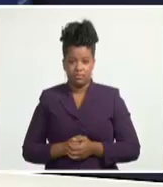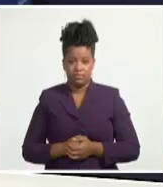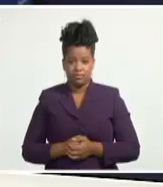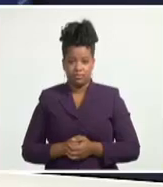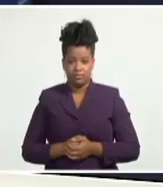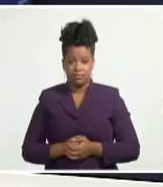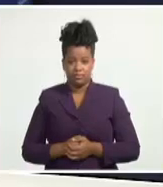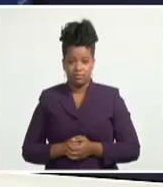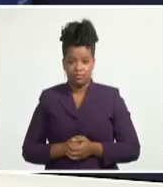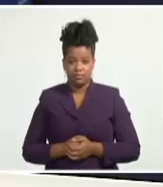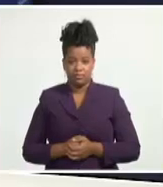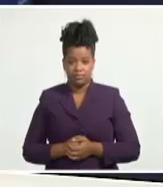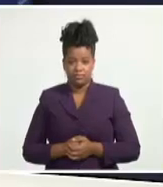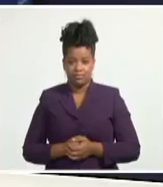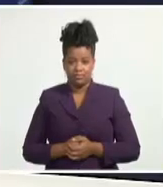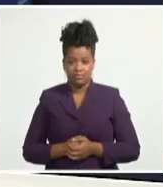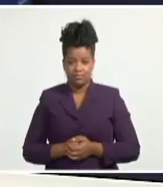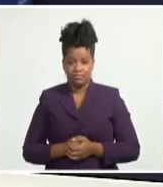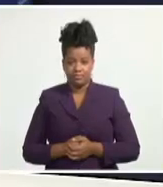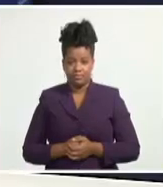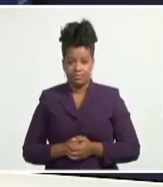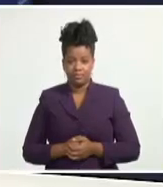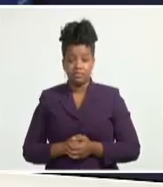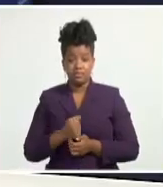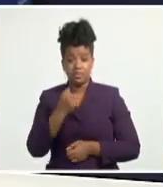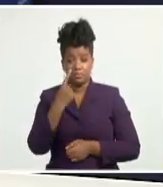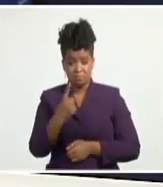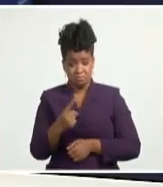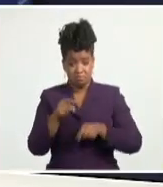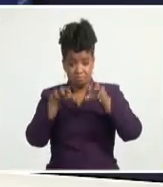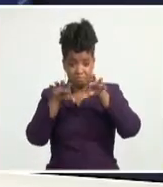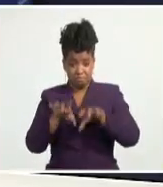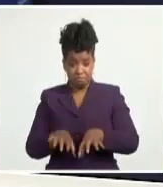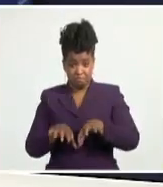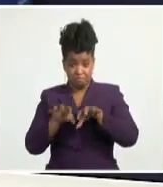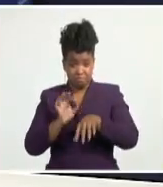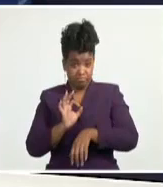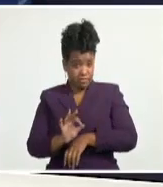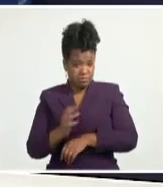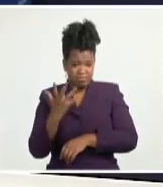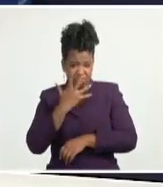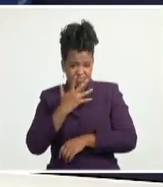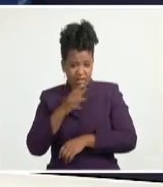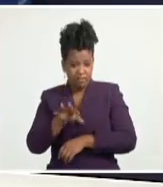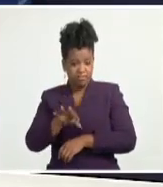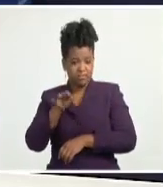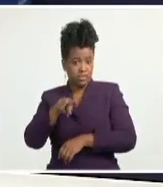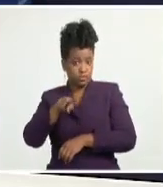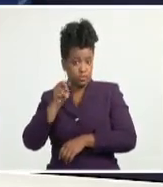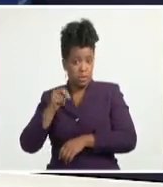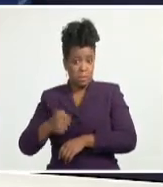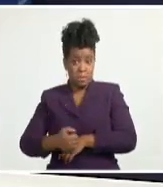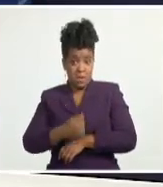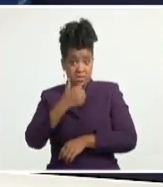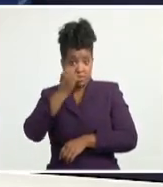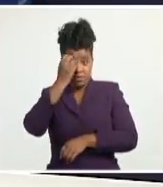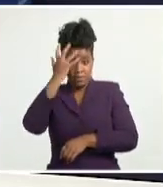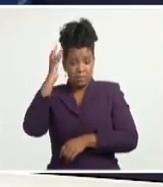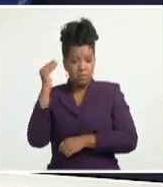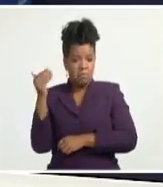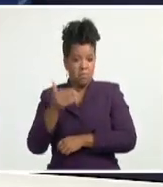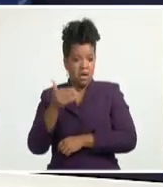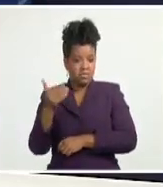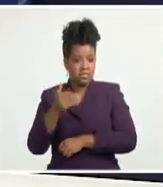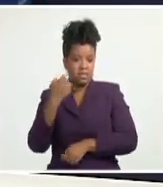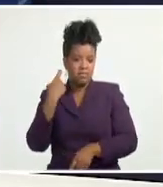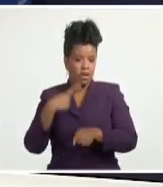El primer secretario del Comité Central del Partido y presidente de la República, Miguel Díaz Canel Bermúdez, participará en la XXVII Cumbre